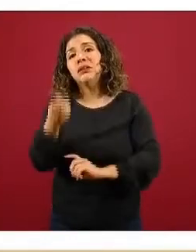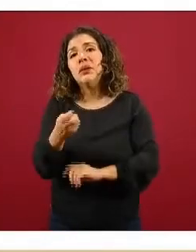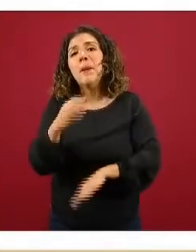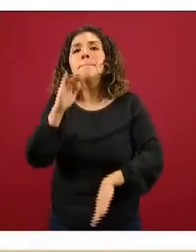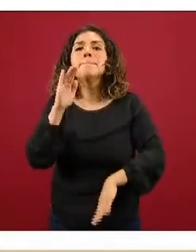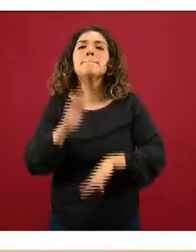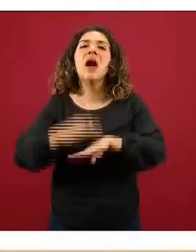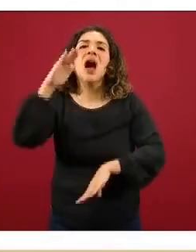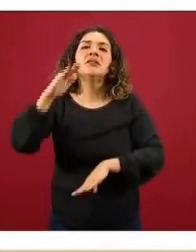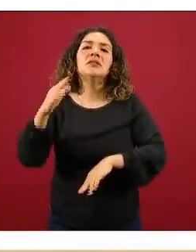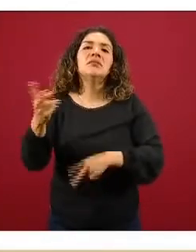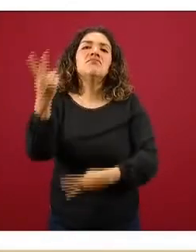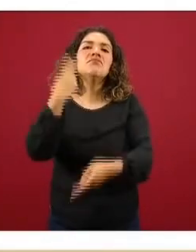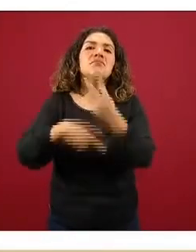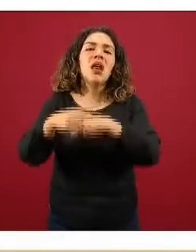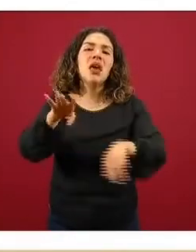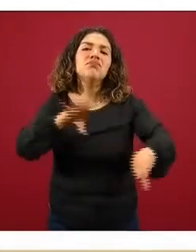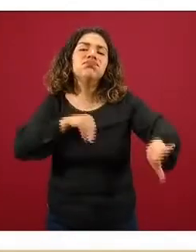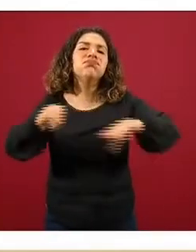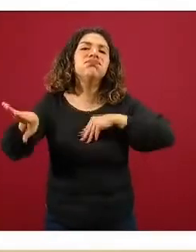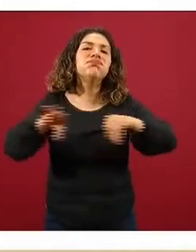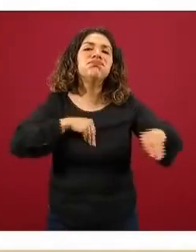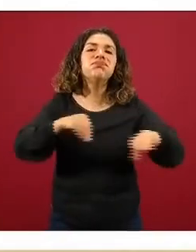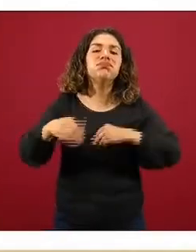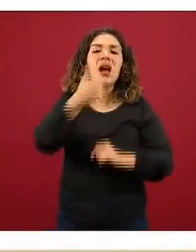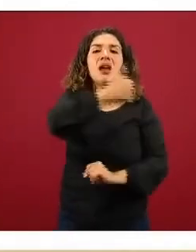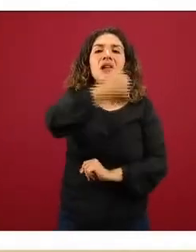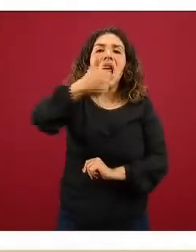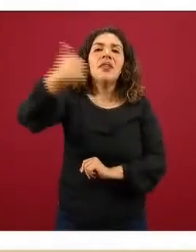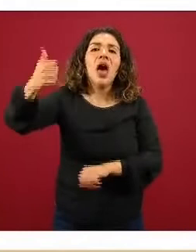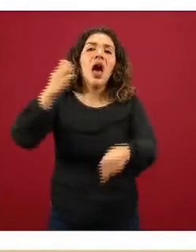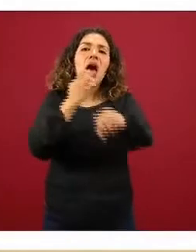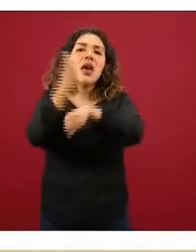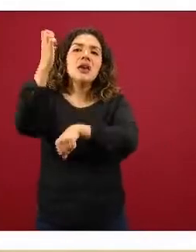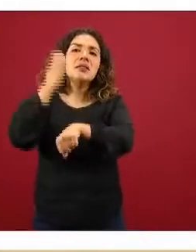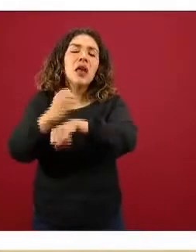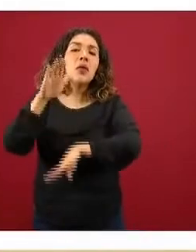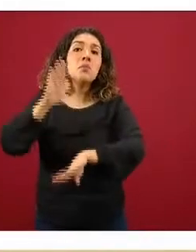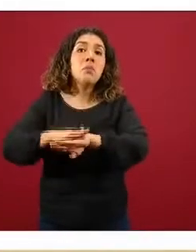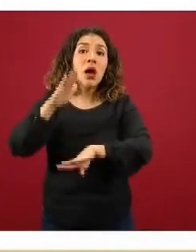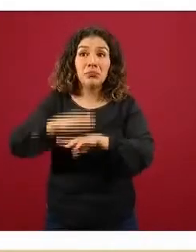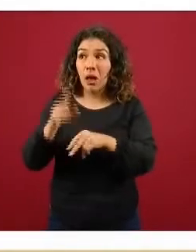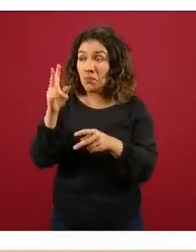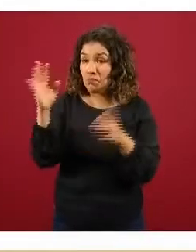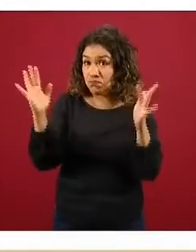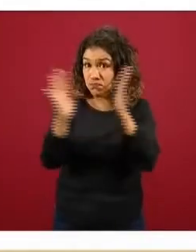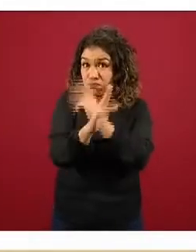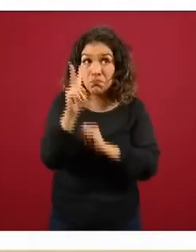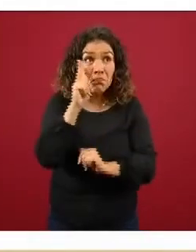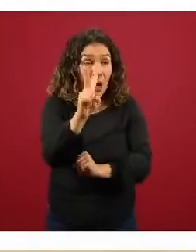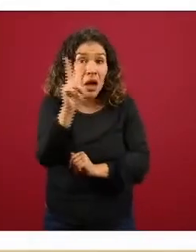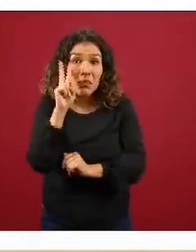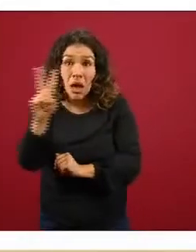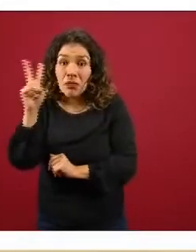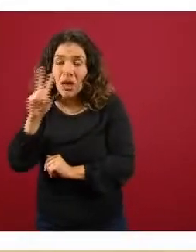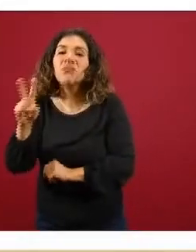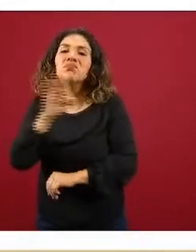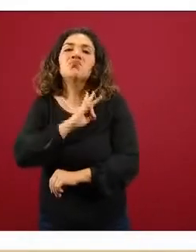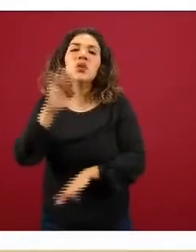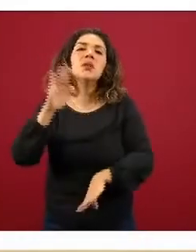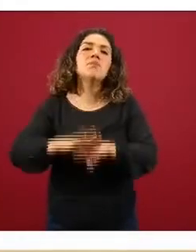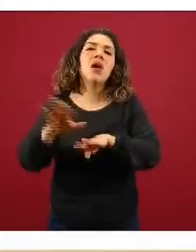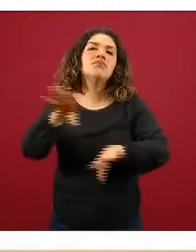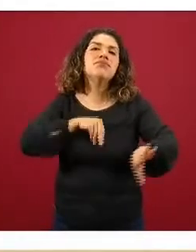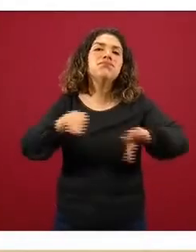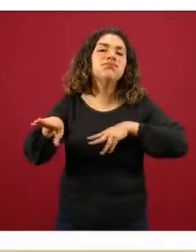incremento en la actividad viral en cada uno de estos estados que han incrementado su movilidad y que pudiera haber un